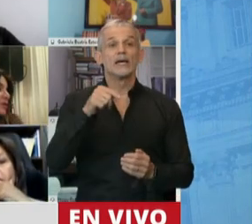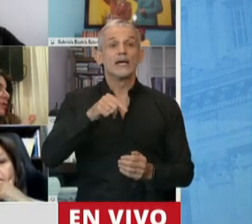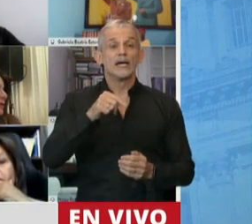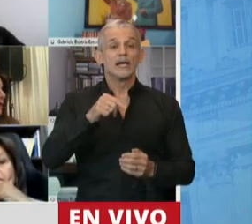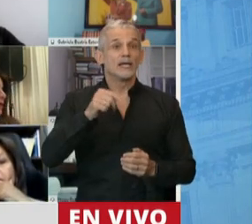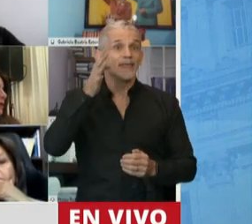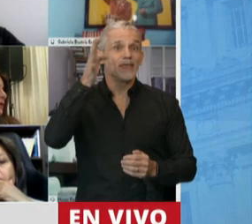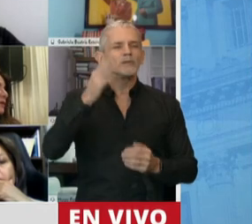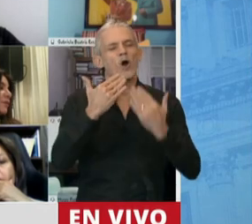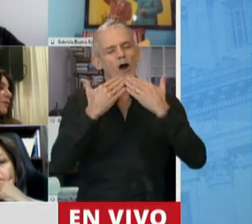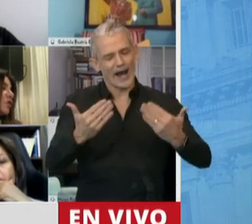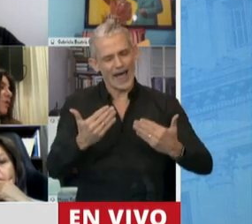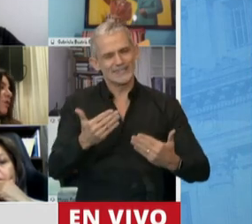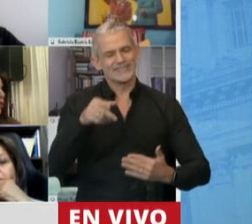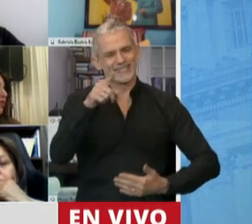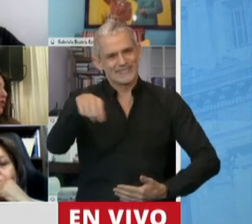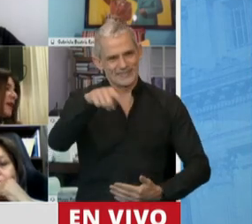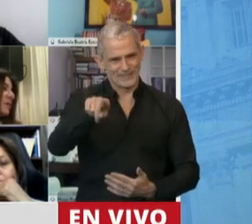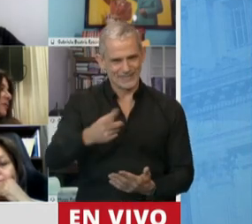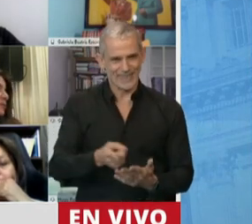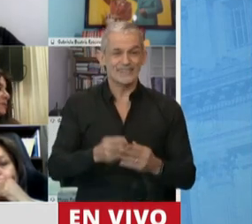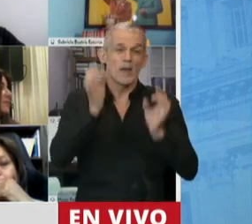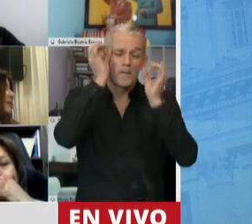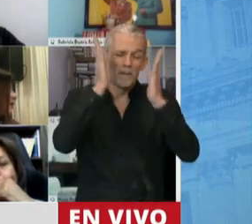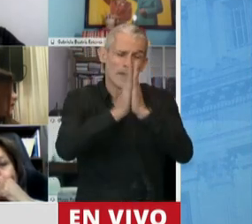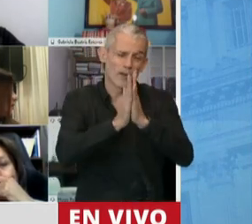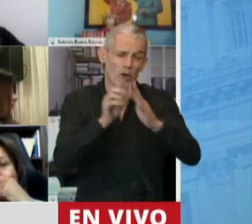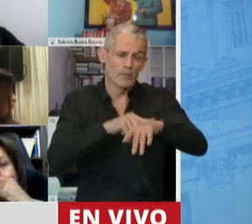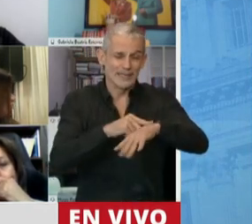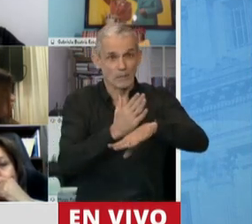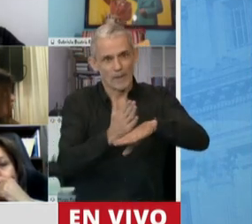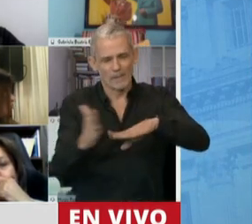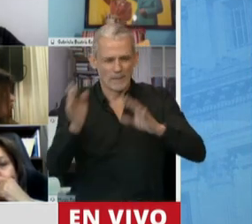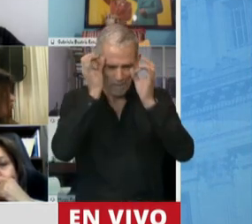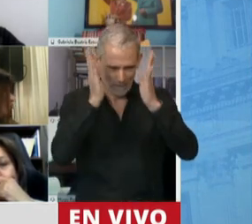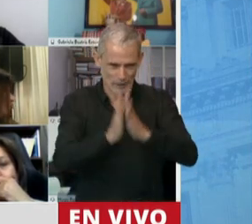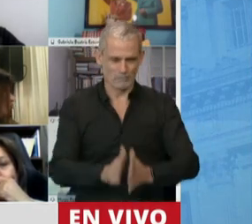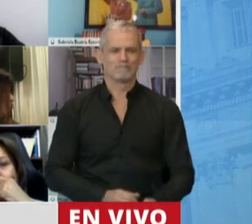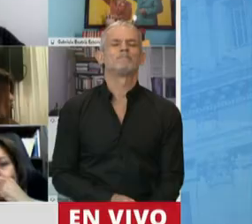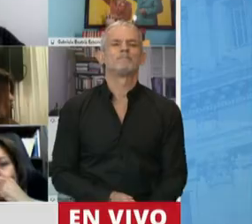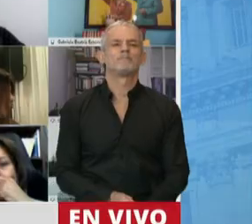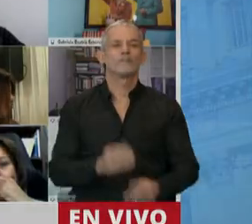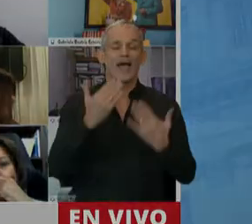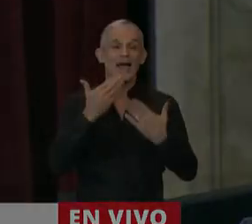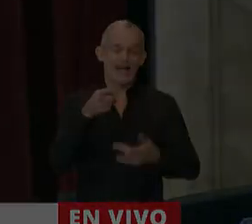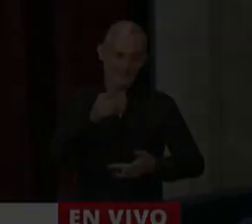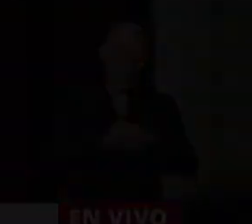no daña. Gracias, señor presidente, y disculpas por haber tomado más tiempo. Gracias a usted, diputada.